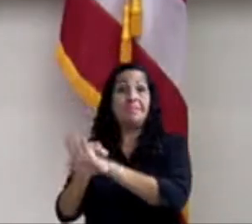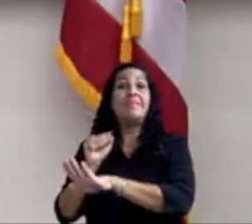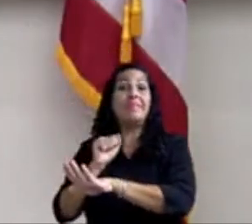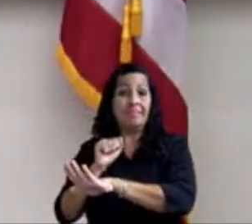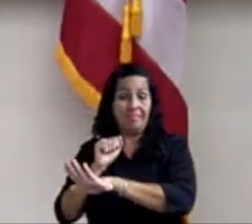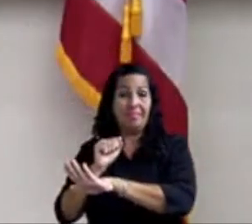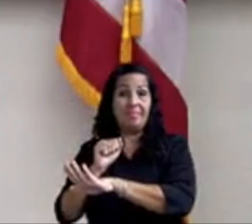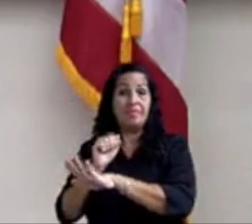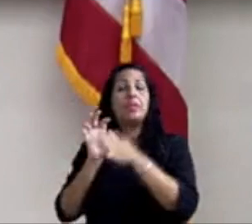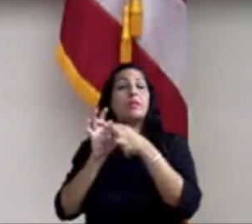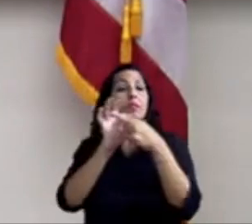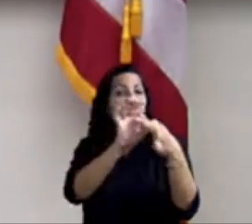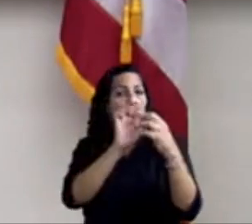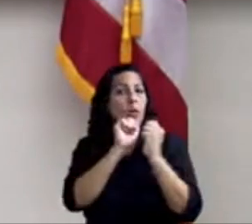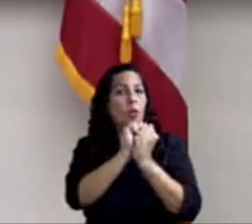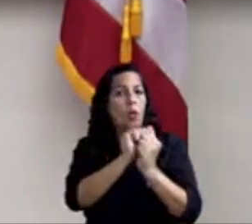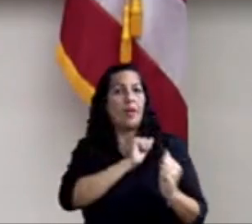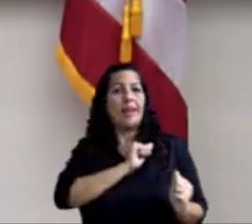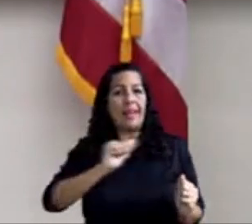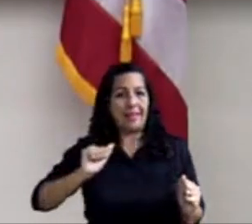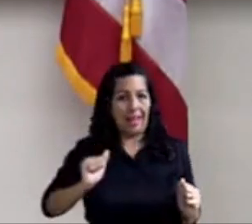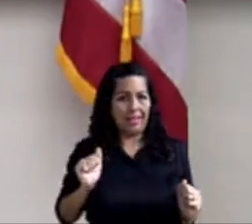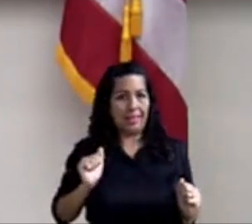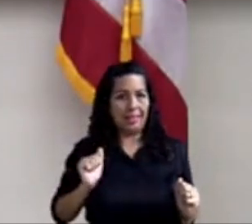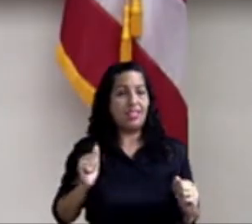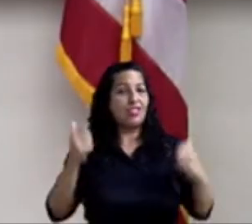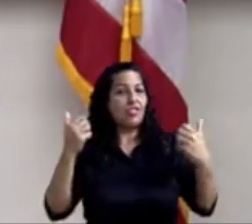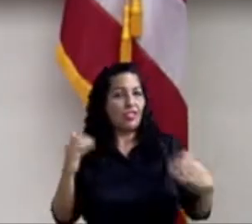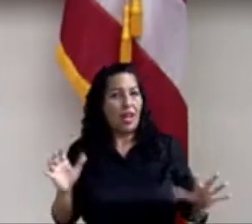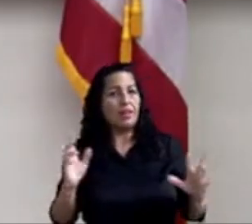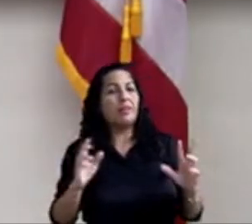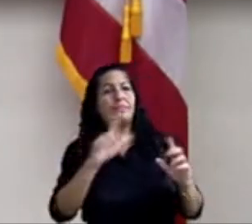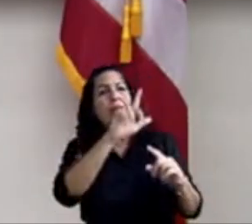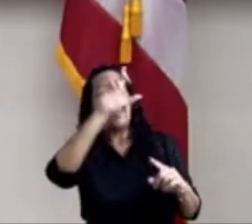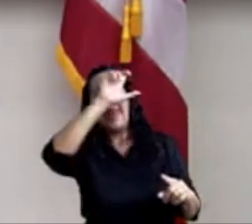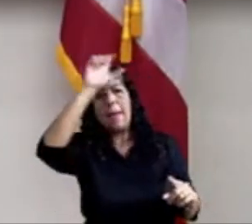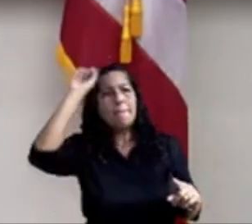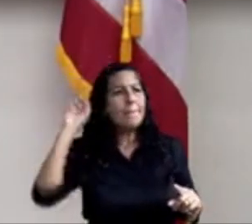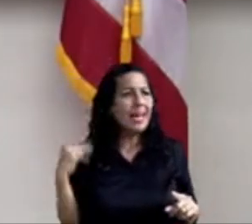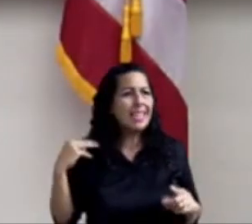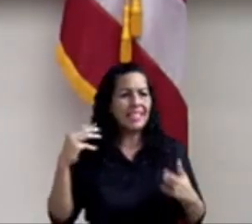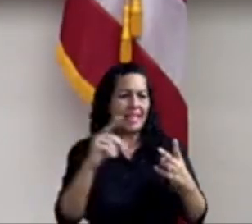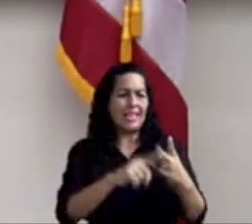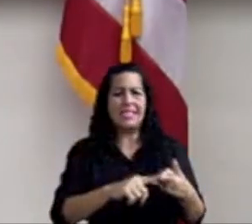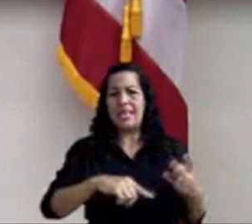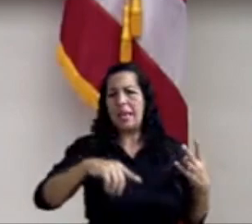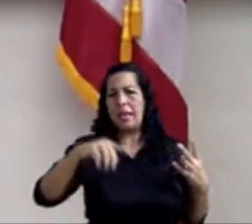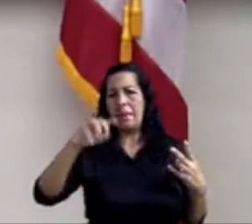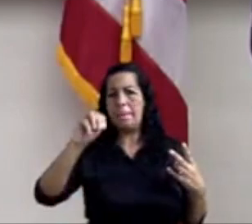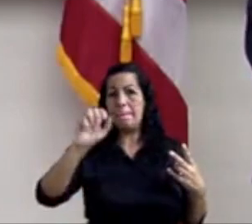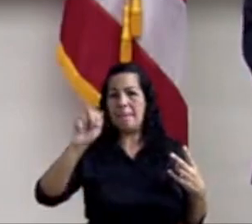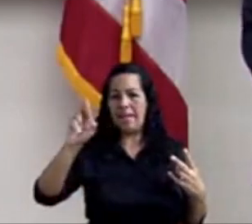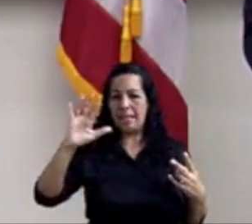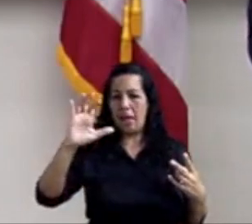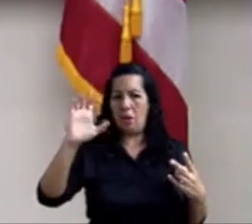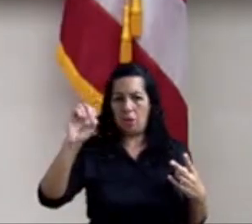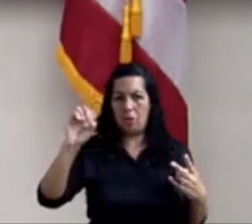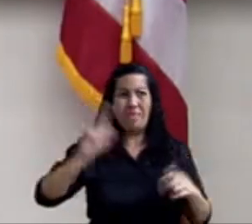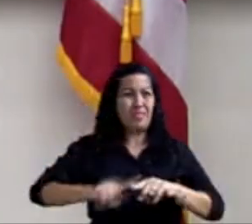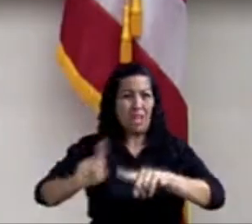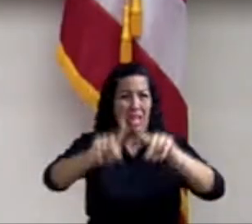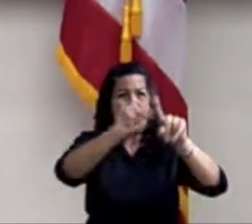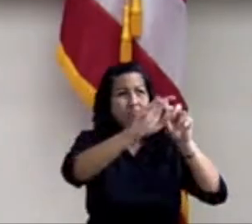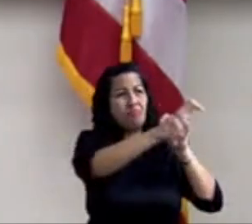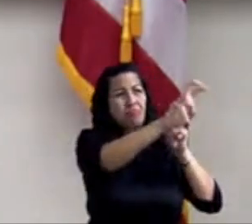Precisamente en coordinación, como dice el señor gobernador, con el alcalde. Hemos estado en las áreas, en las marías, hemos estado en maricas, en diferentes pueblos. Para